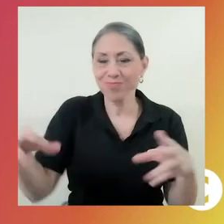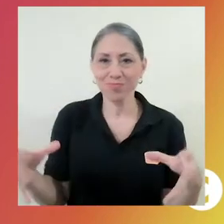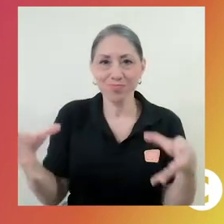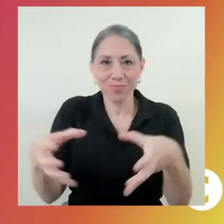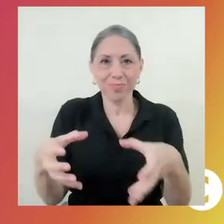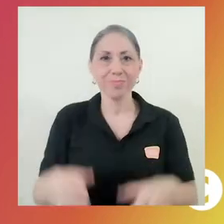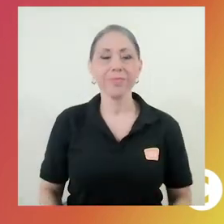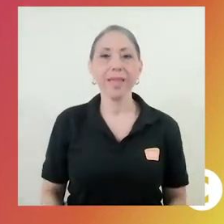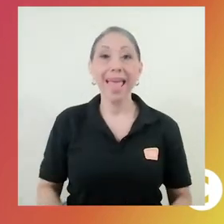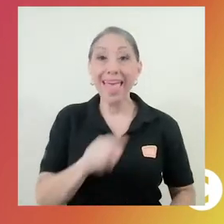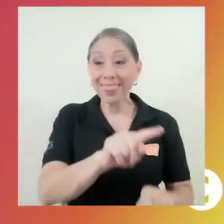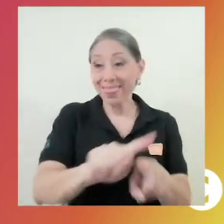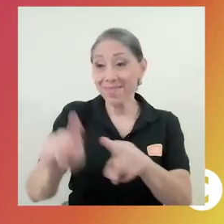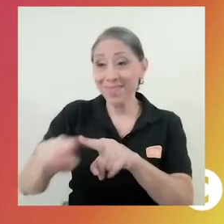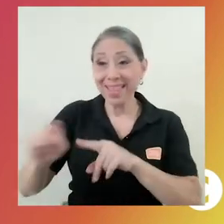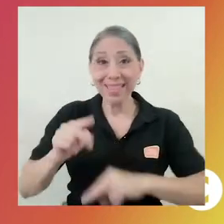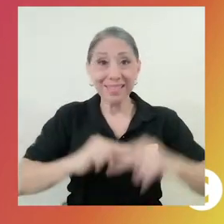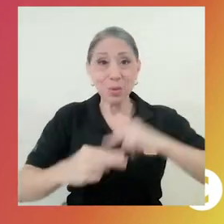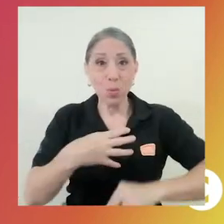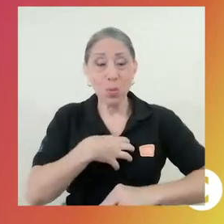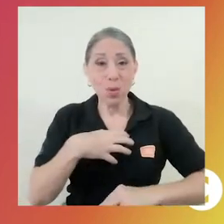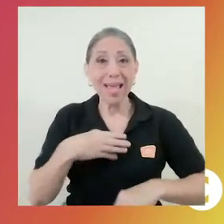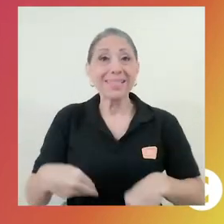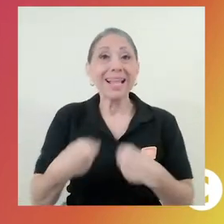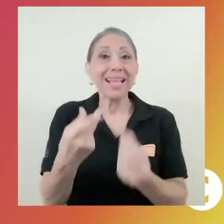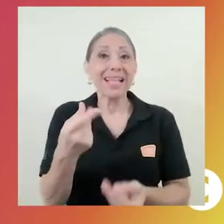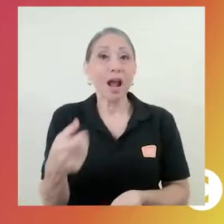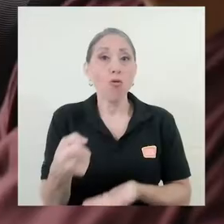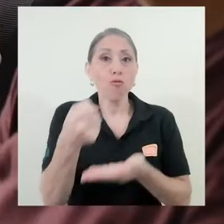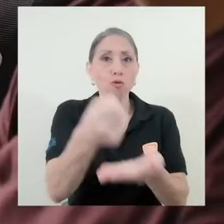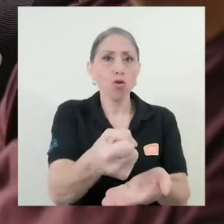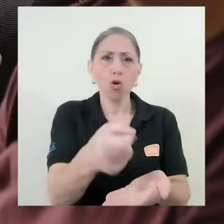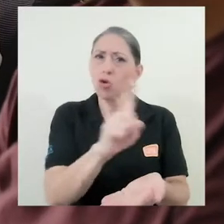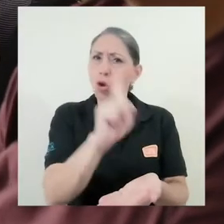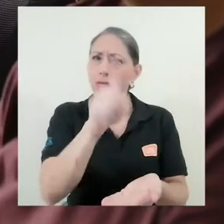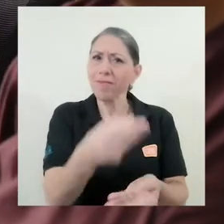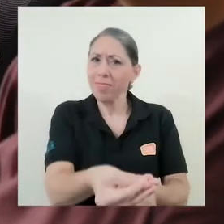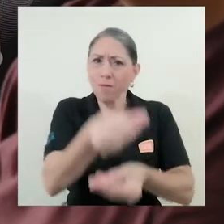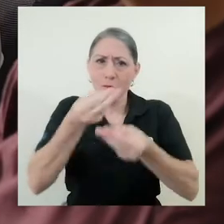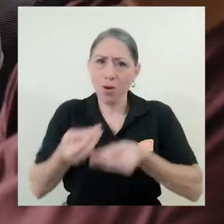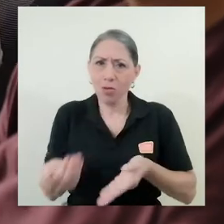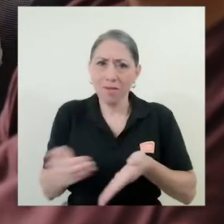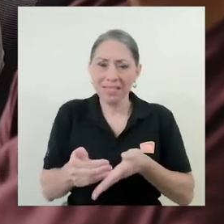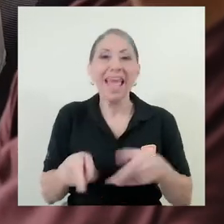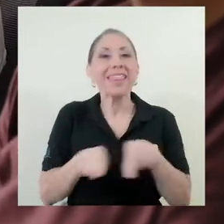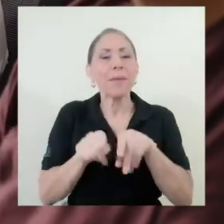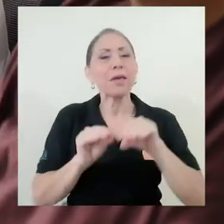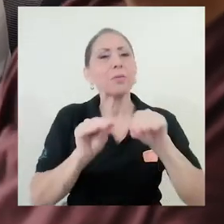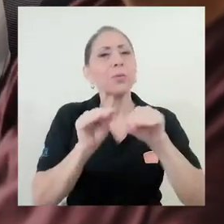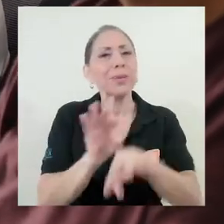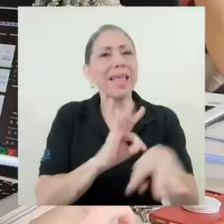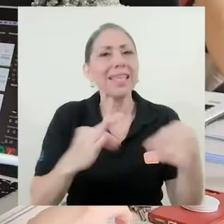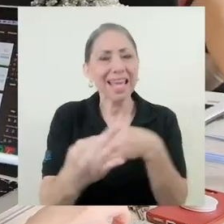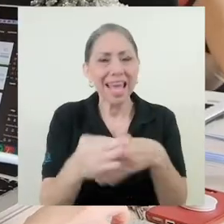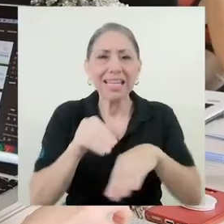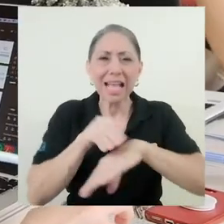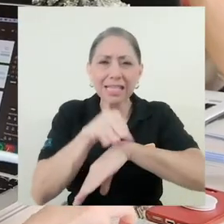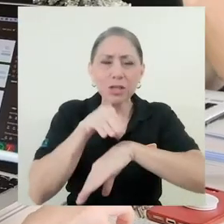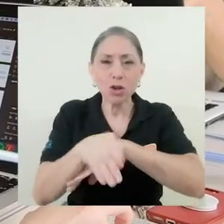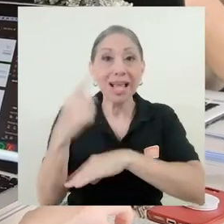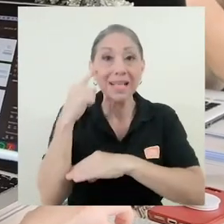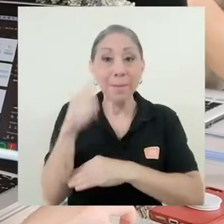A los emprendimientos se les otorgarán fondos no reembolsables, talleres y asesorías para asegurar el correcto